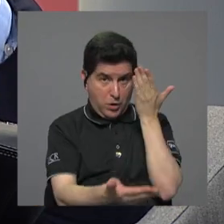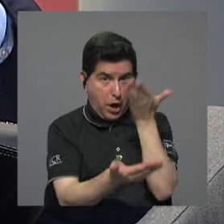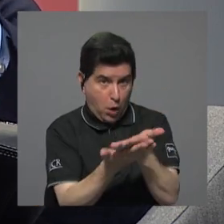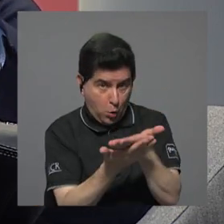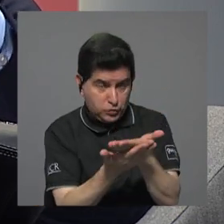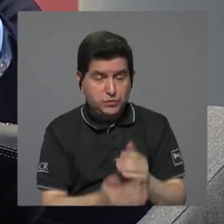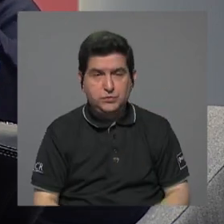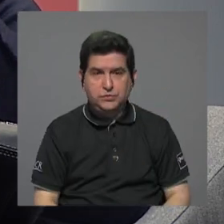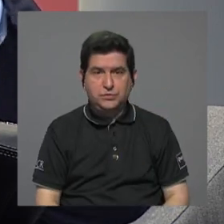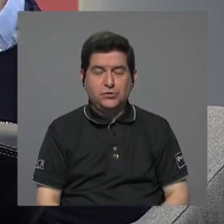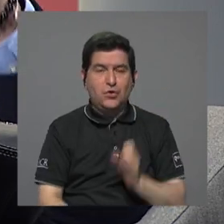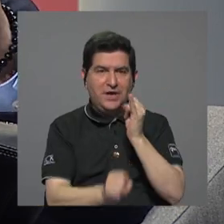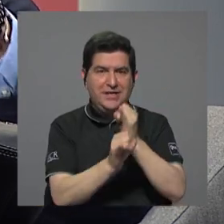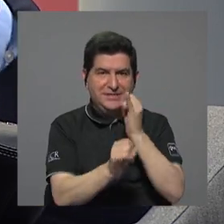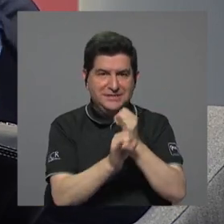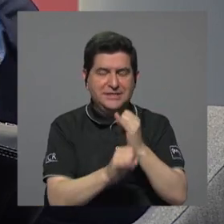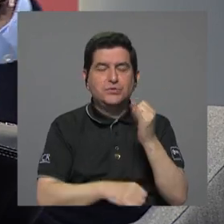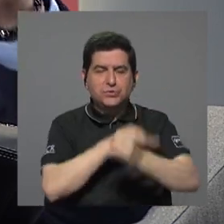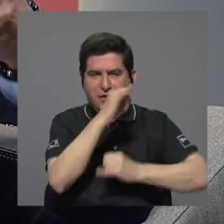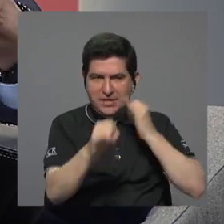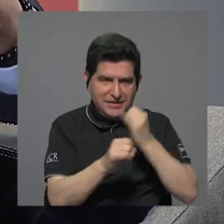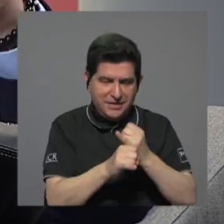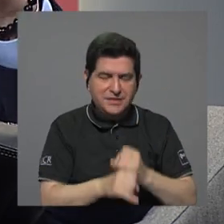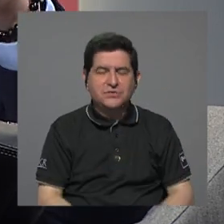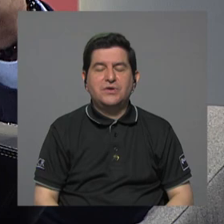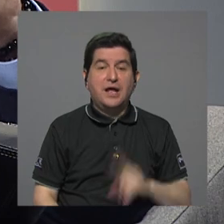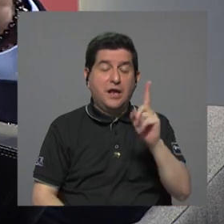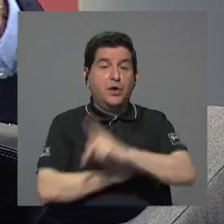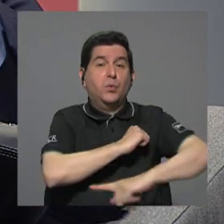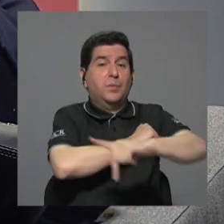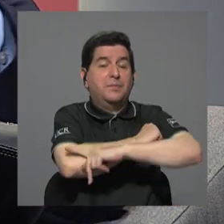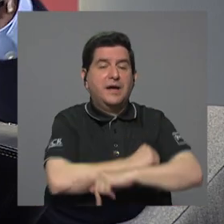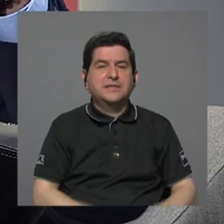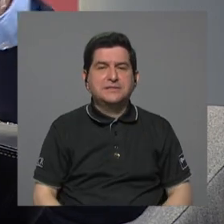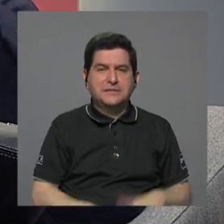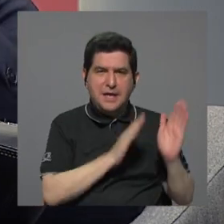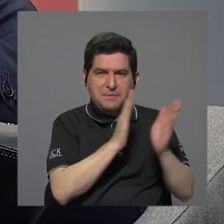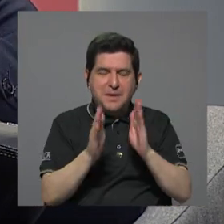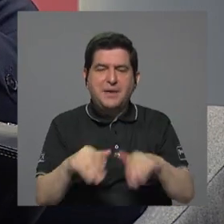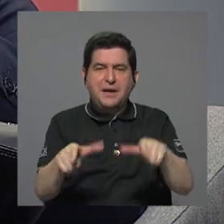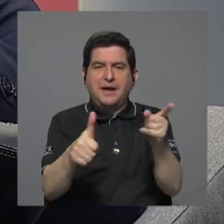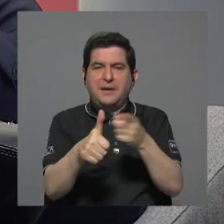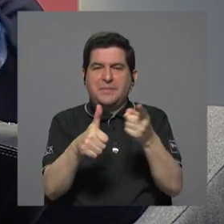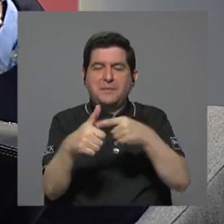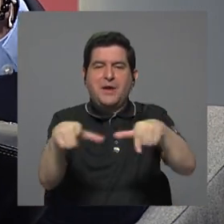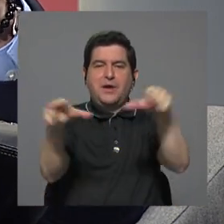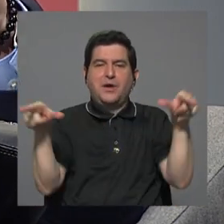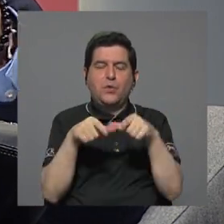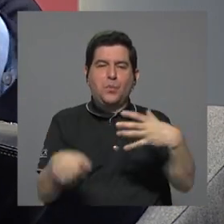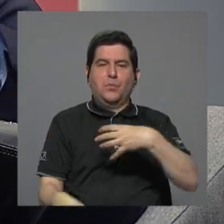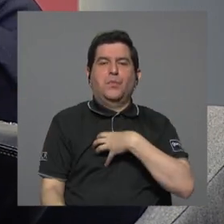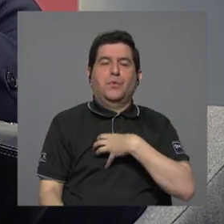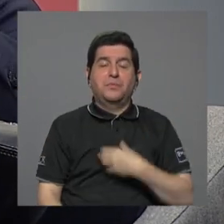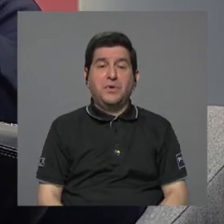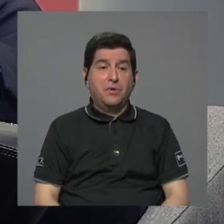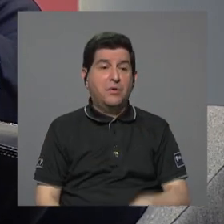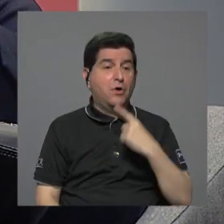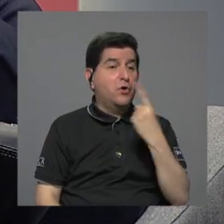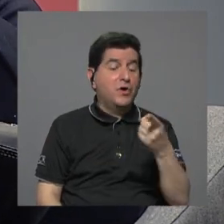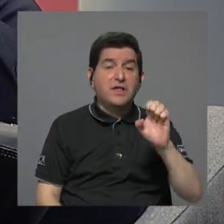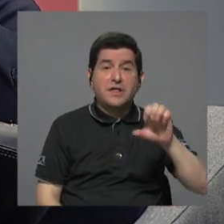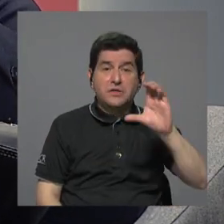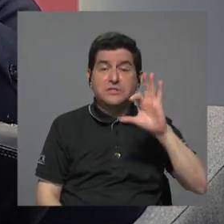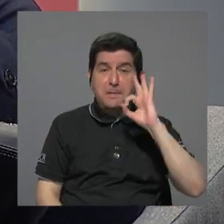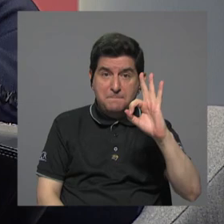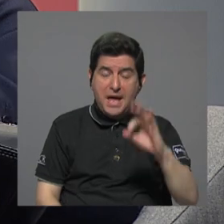de un ente internacional internacional en un país debía alistarse lo local primero está muy bien lo que habla don Eduardo